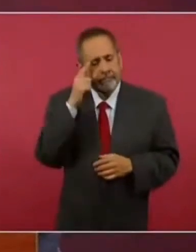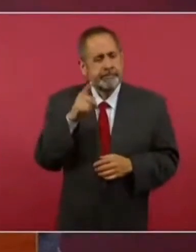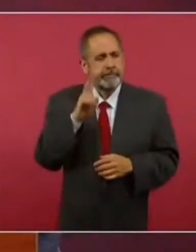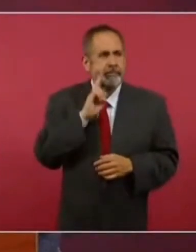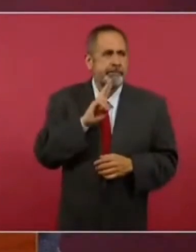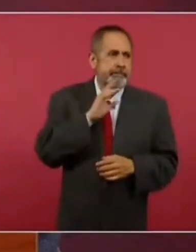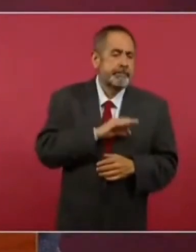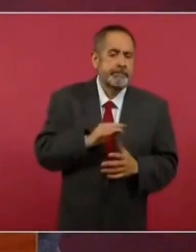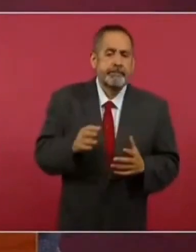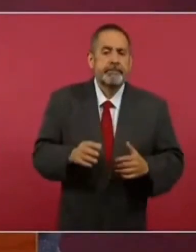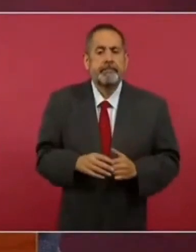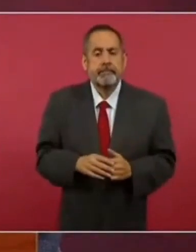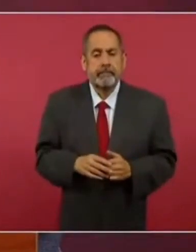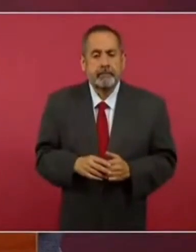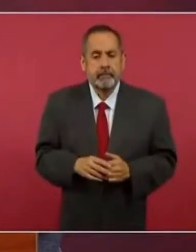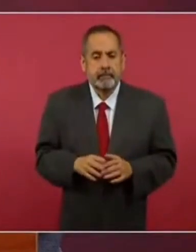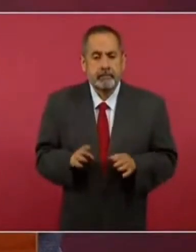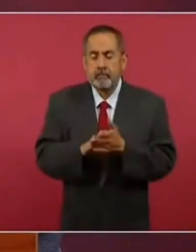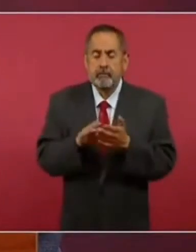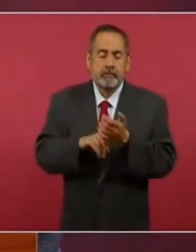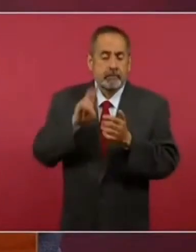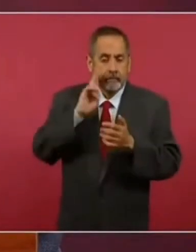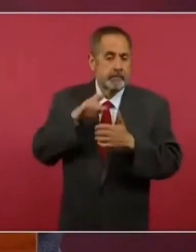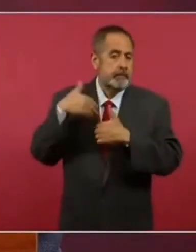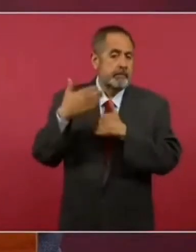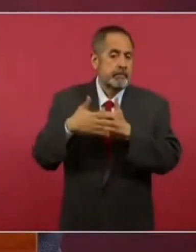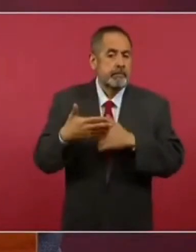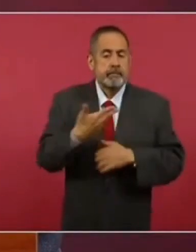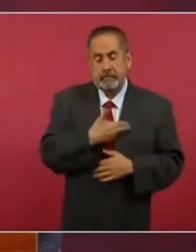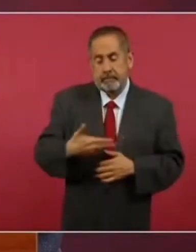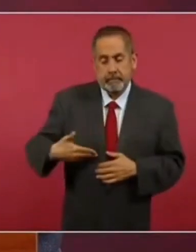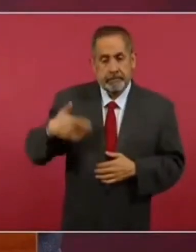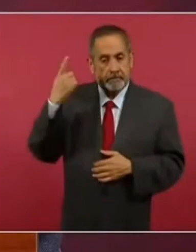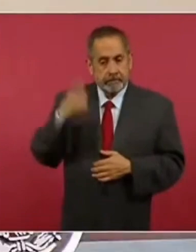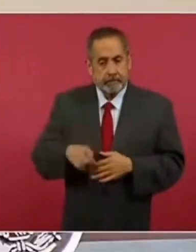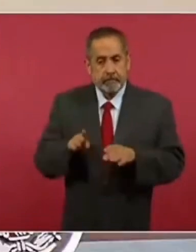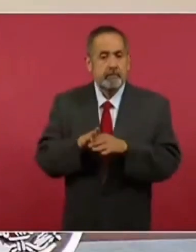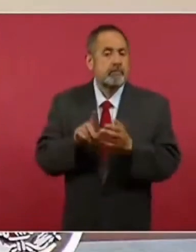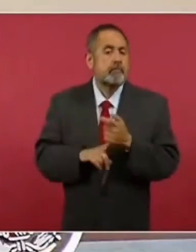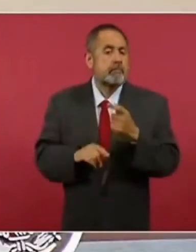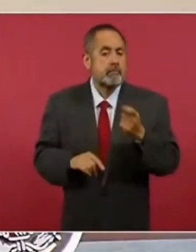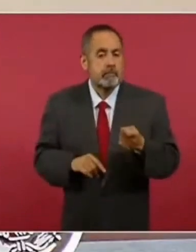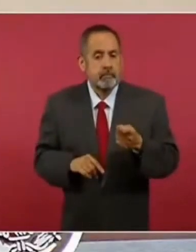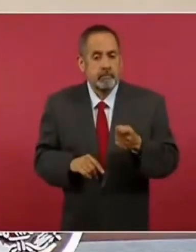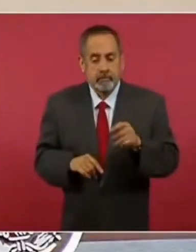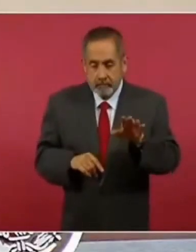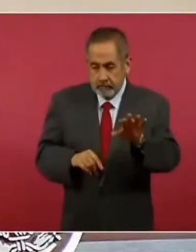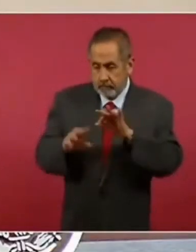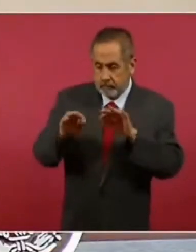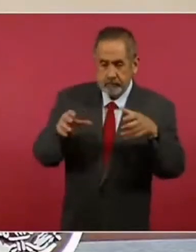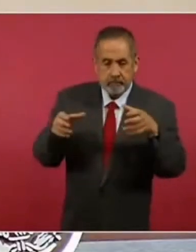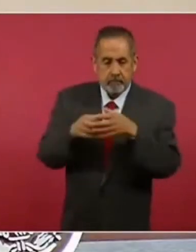posible una instrucción presidencial que consiste en que se genere un cuerpo